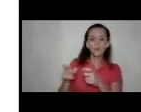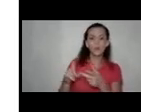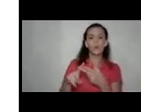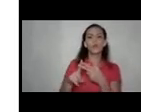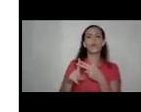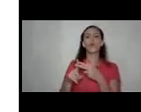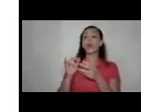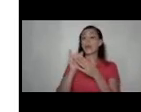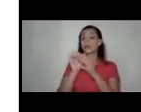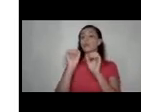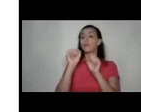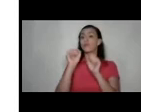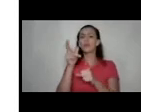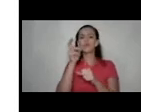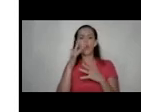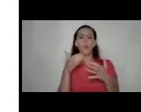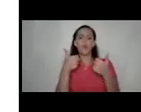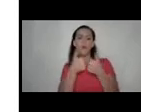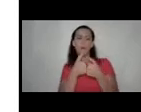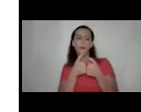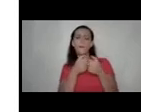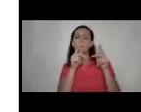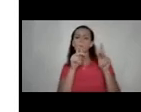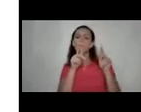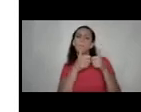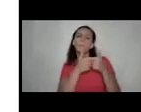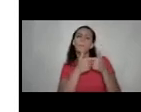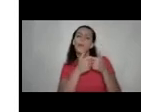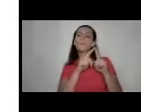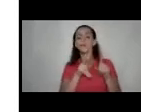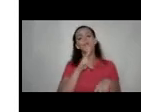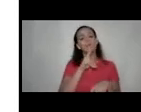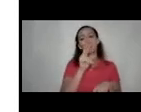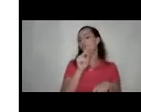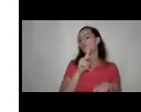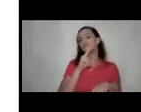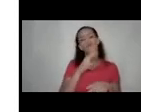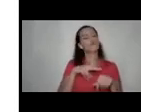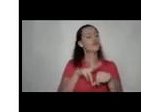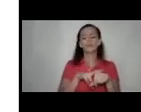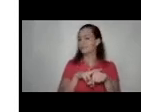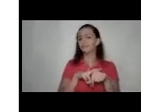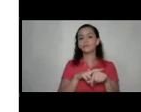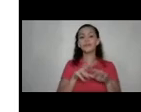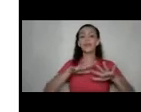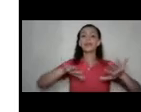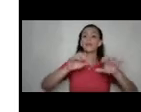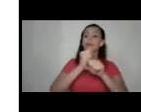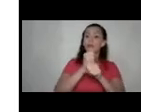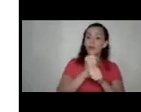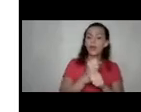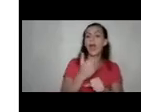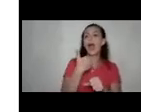y esto nos puede sonar mucho de relaciones de pareja, pero definitivamente no es lo único. En espacios laborales, por ejemplo, hay